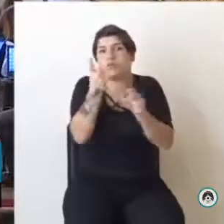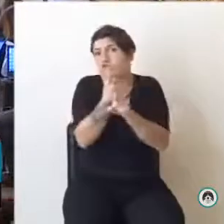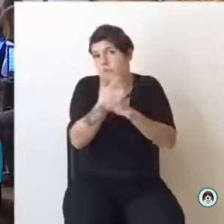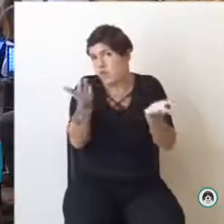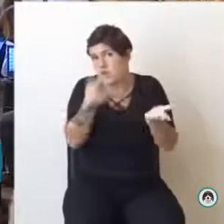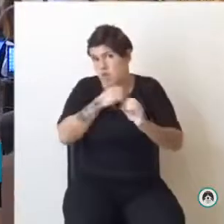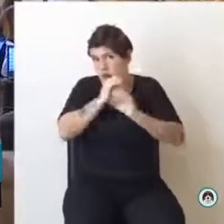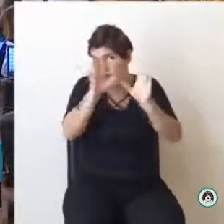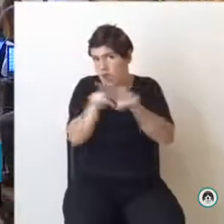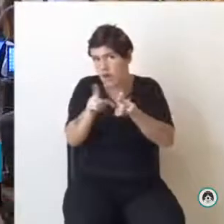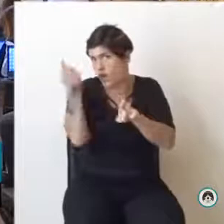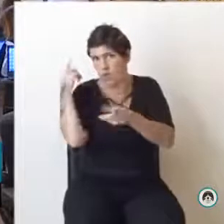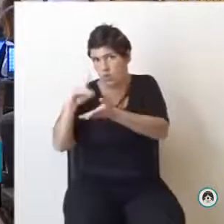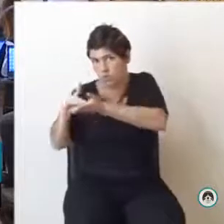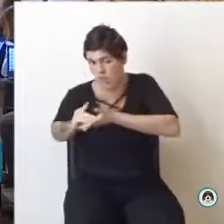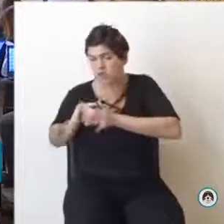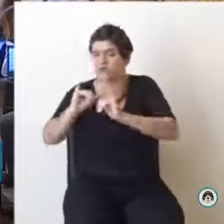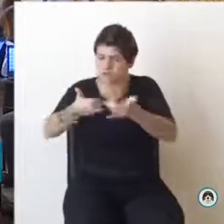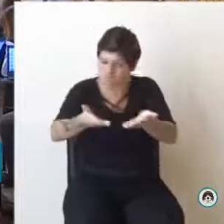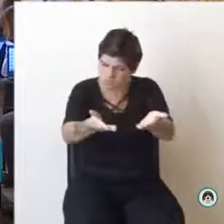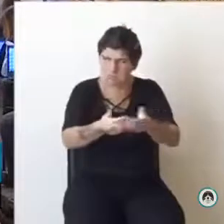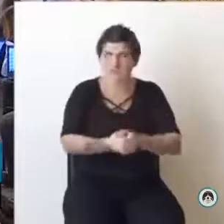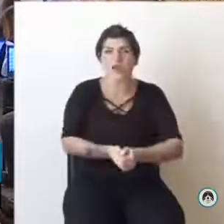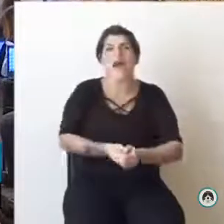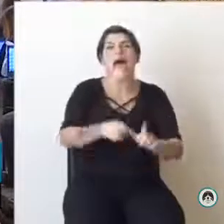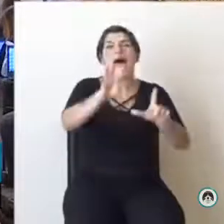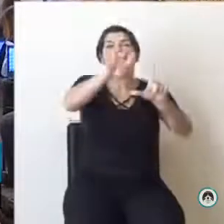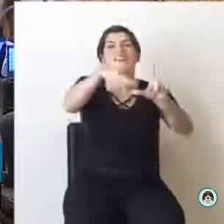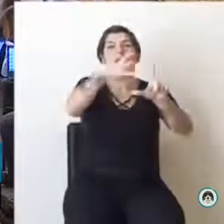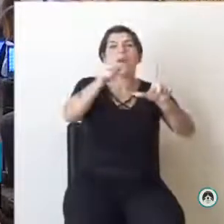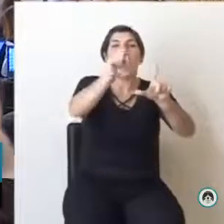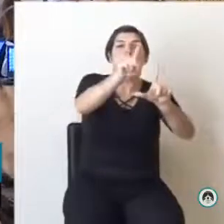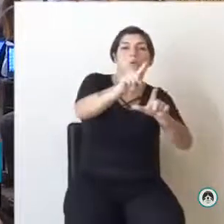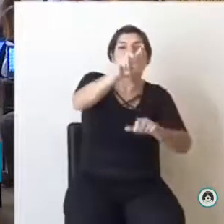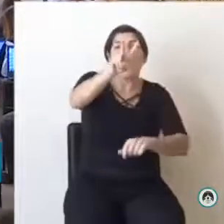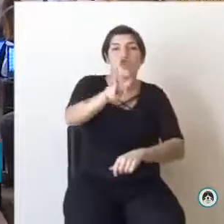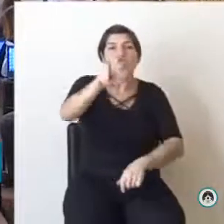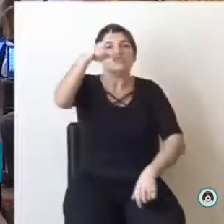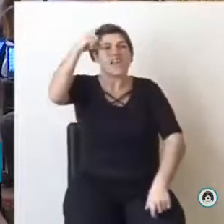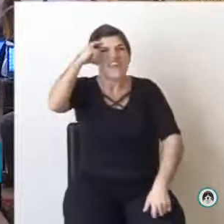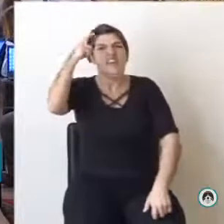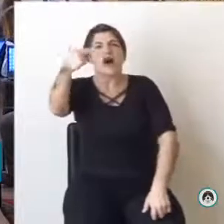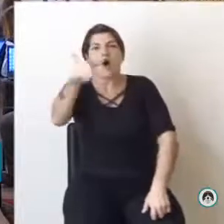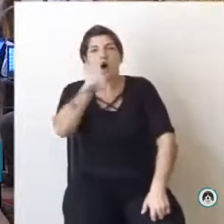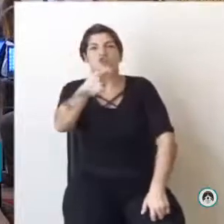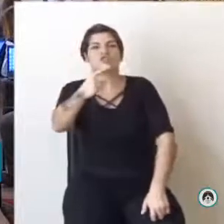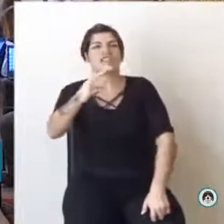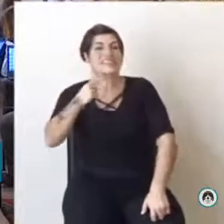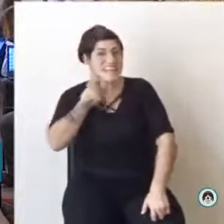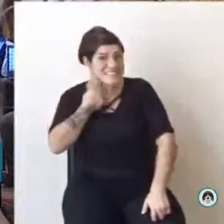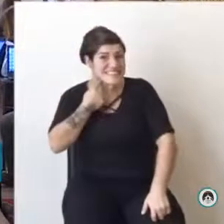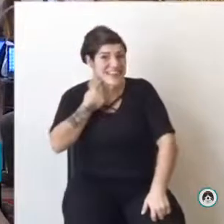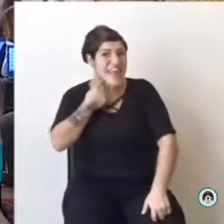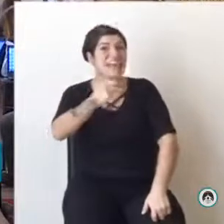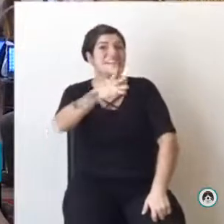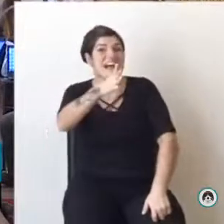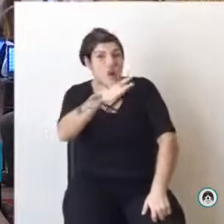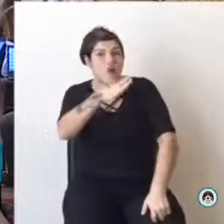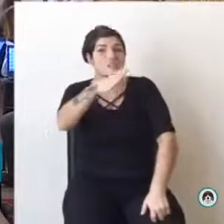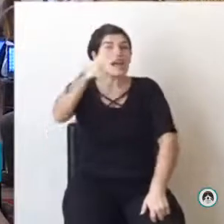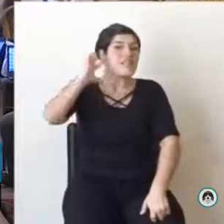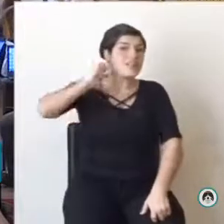claro. Las abstenciones, las tablas 1, 2, 10, 11, 13, 14,